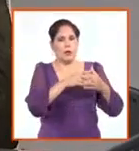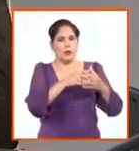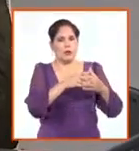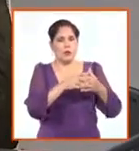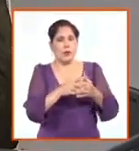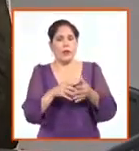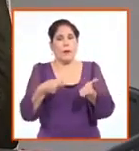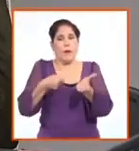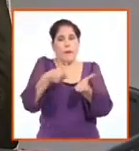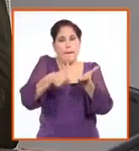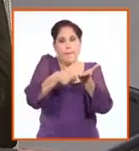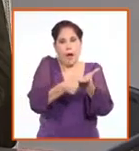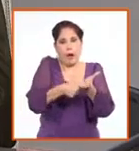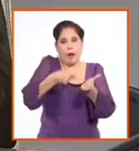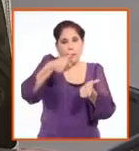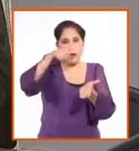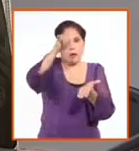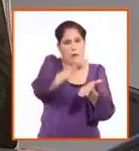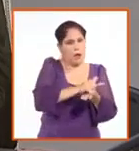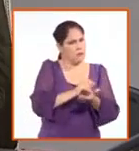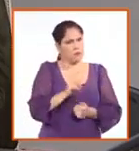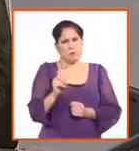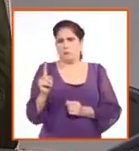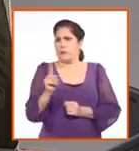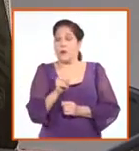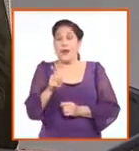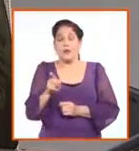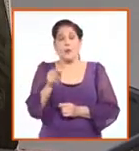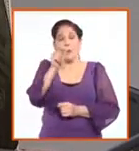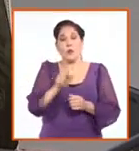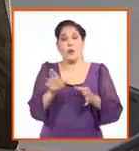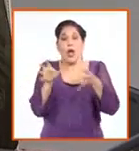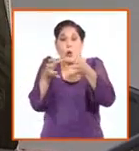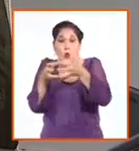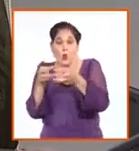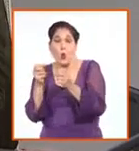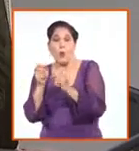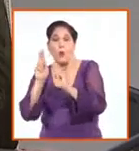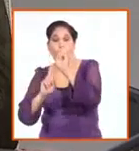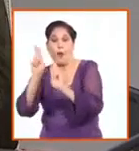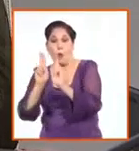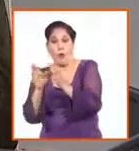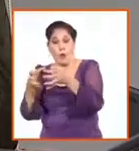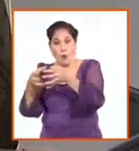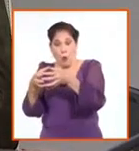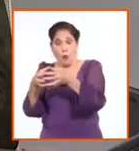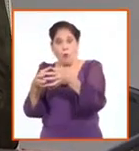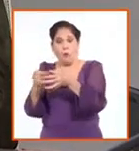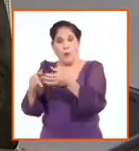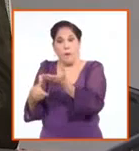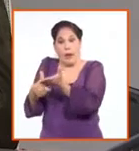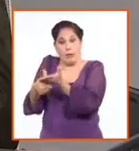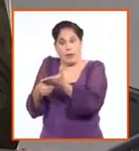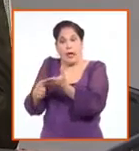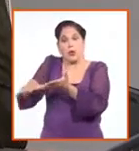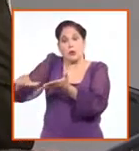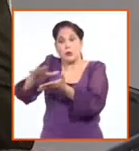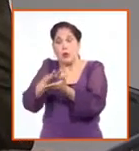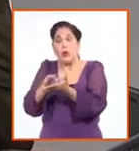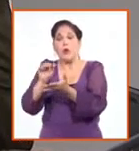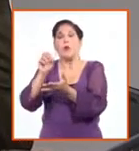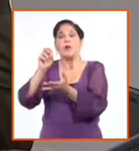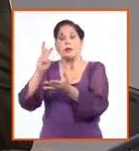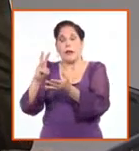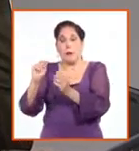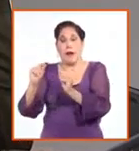la frontera sur de Estados Unidos. Son operaciones de tráfico que comienzan en ocasiones de la compra del pasaje tres y cuatro veces el